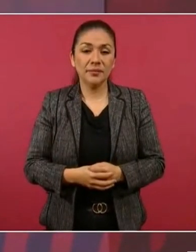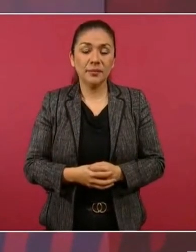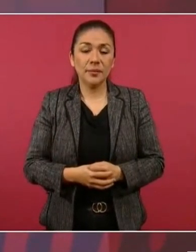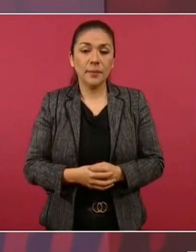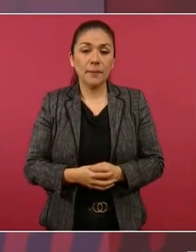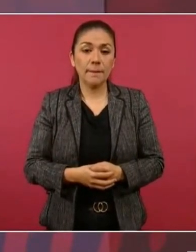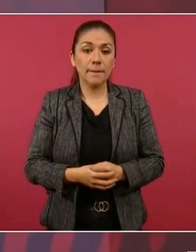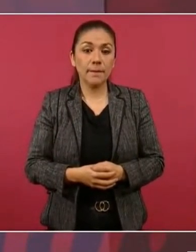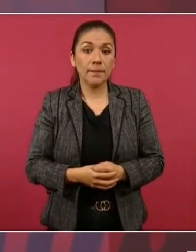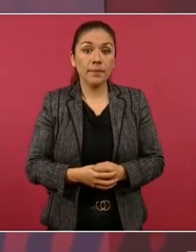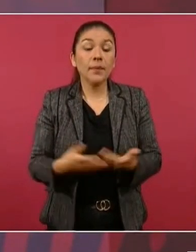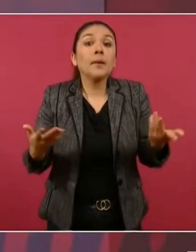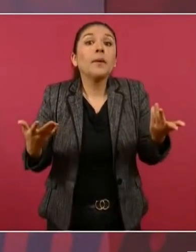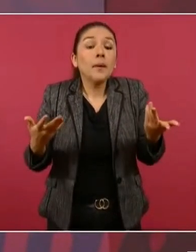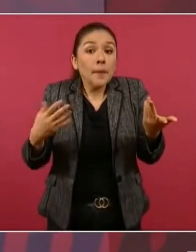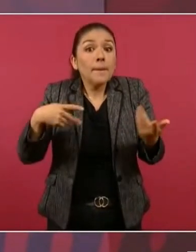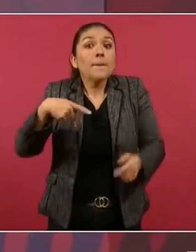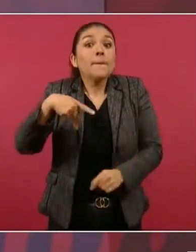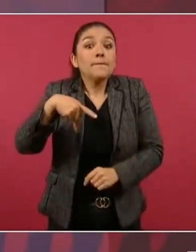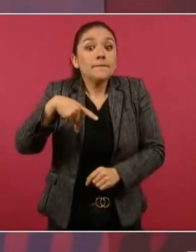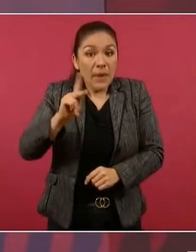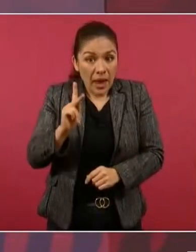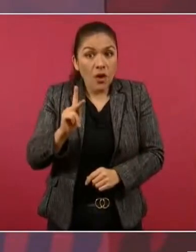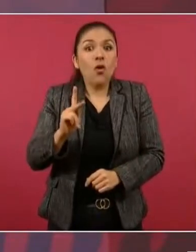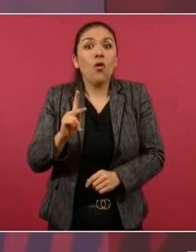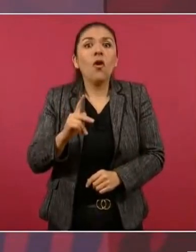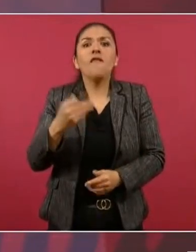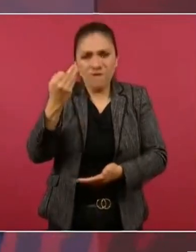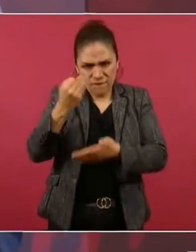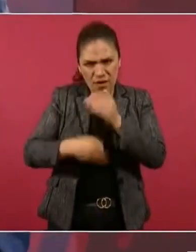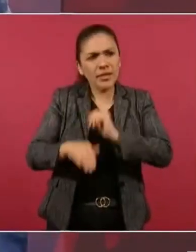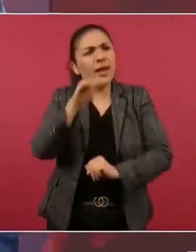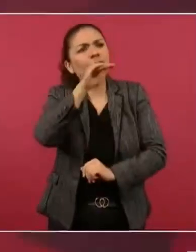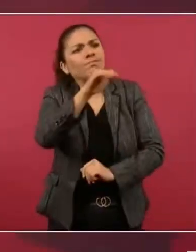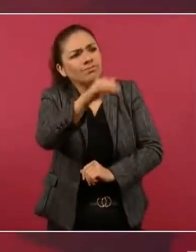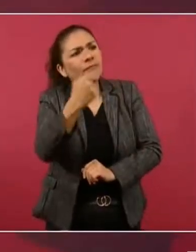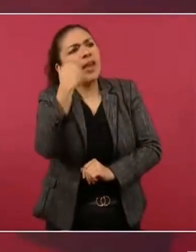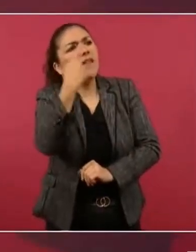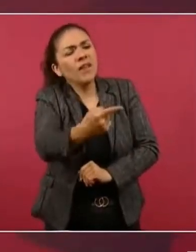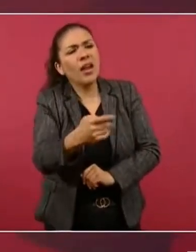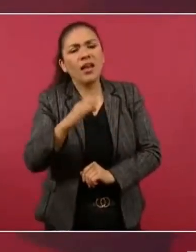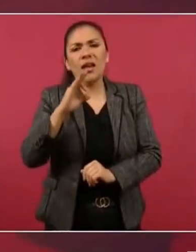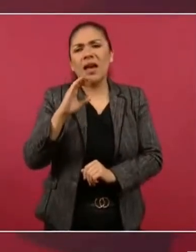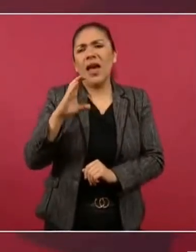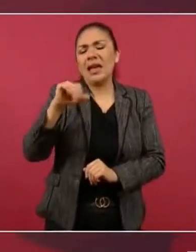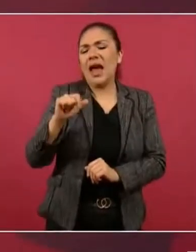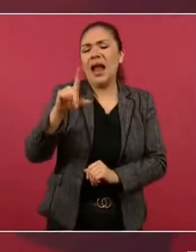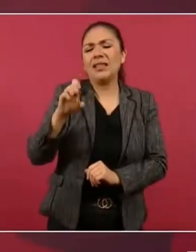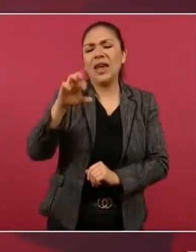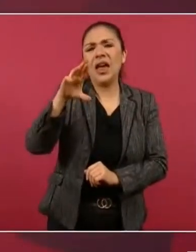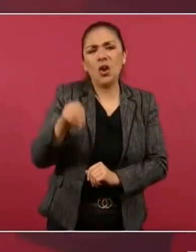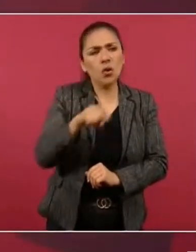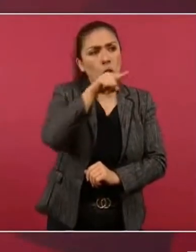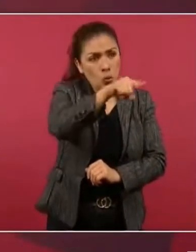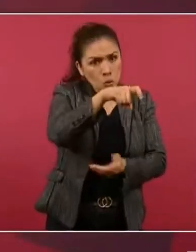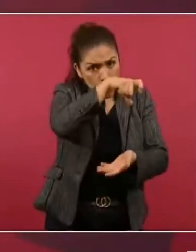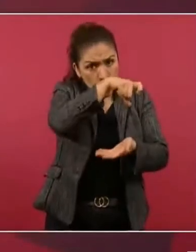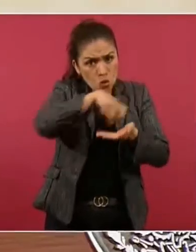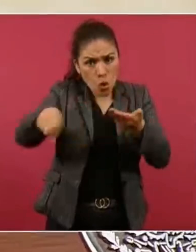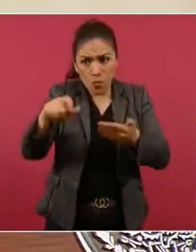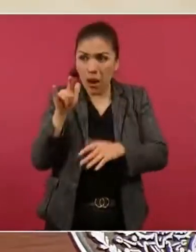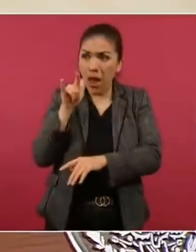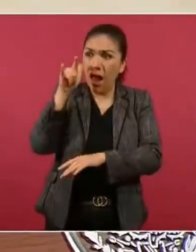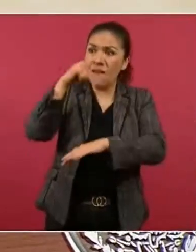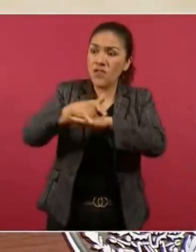Pero no dicen, a ver, Calderón, ¿por qué le compraste ese avión lujoso